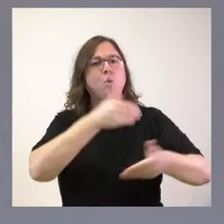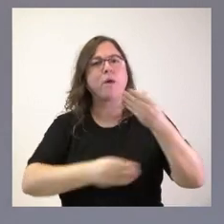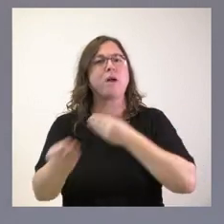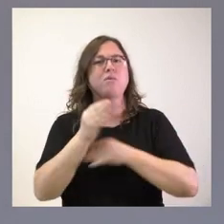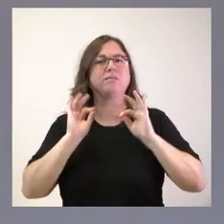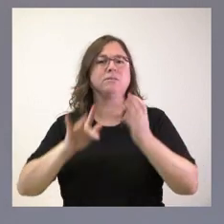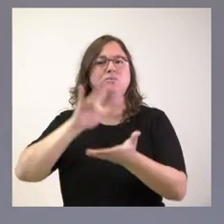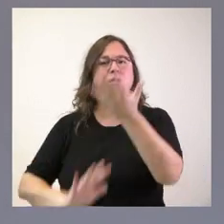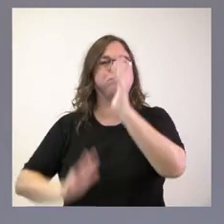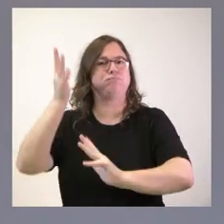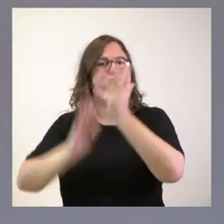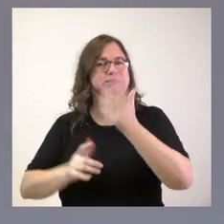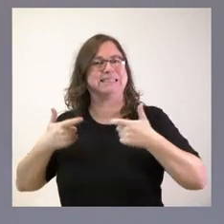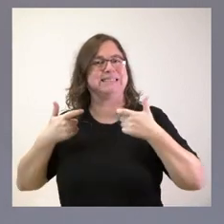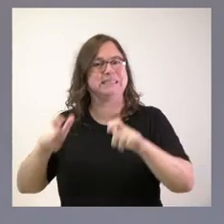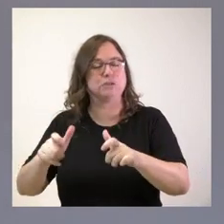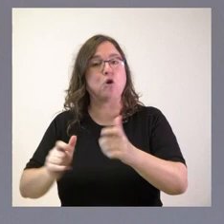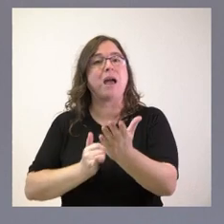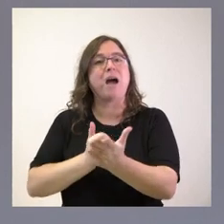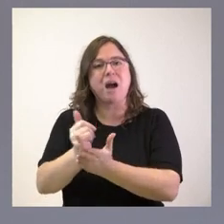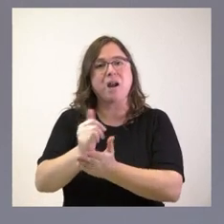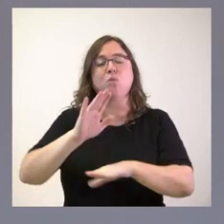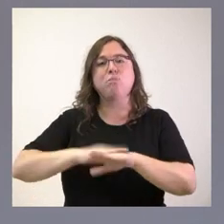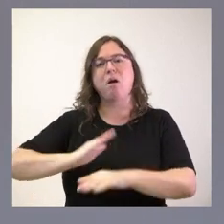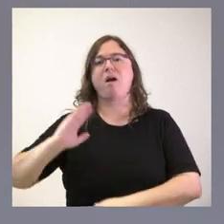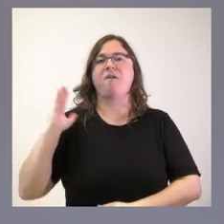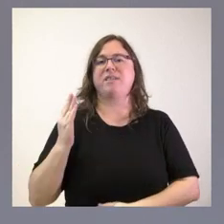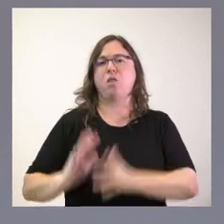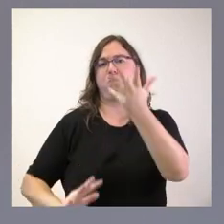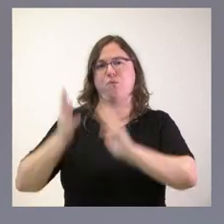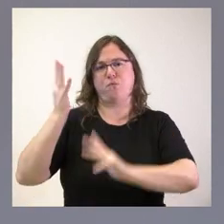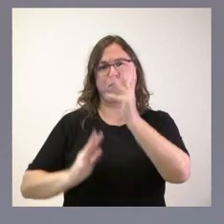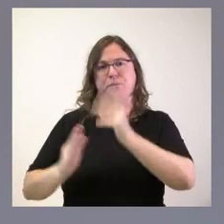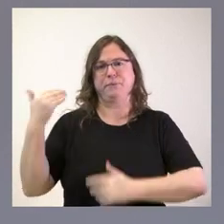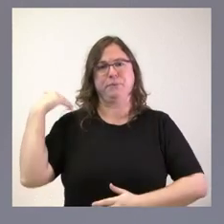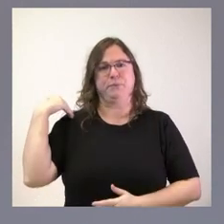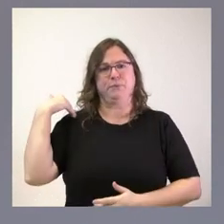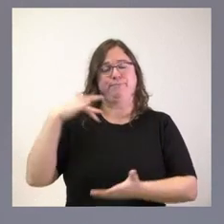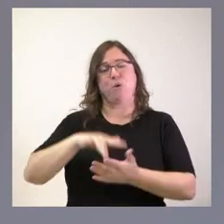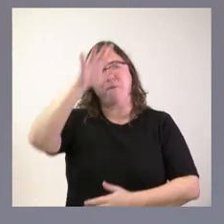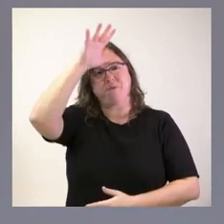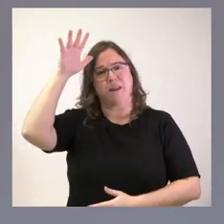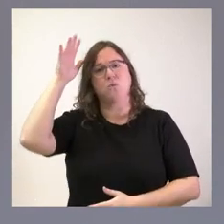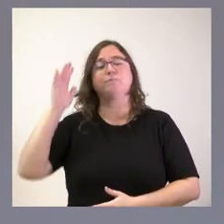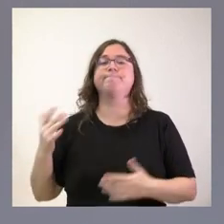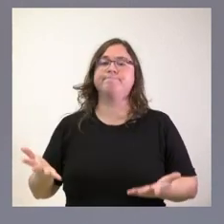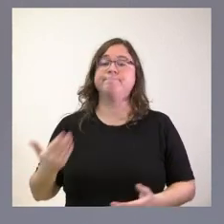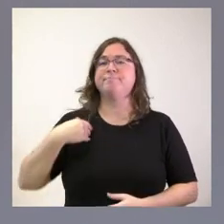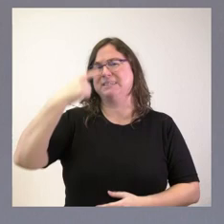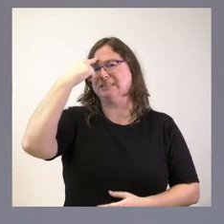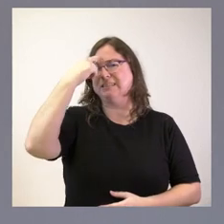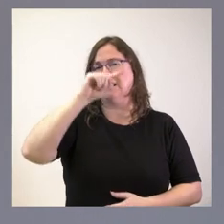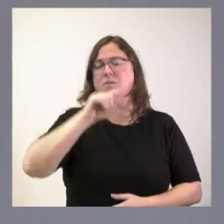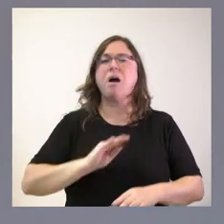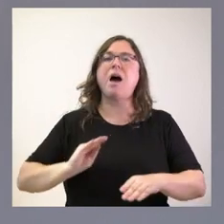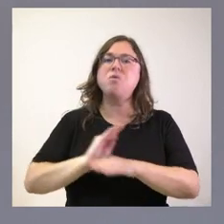específicas para el sector agrario como consecuencia de los incendios que pasamos este verano. Saben ustedes que las